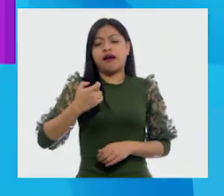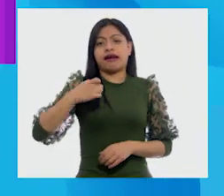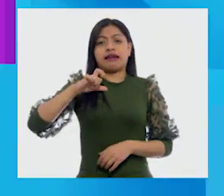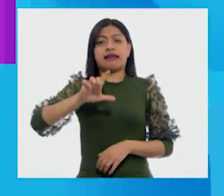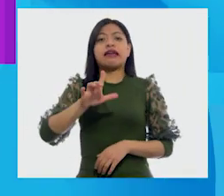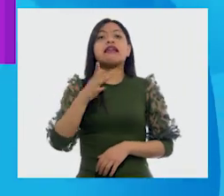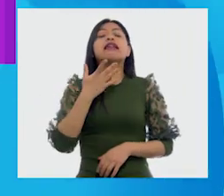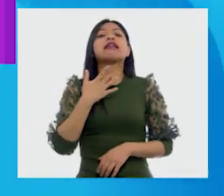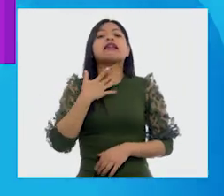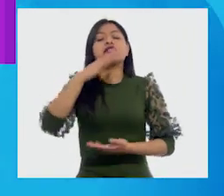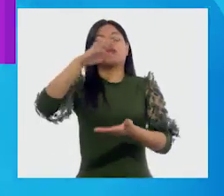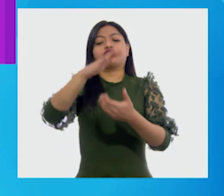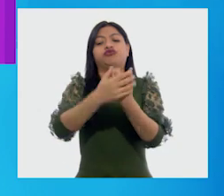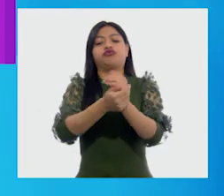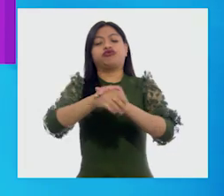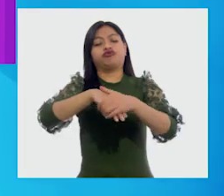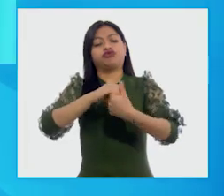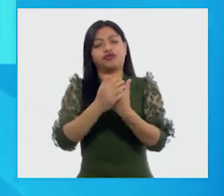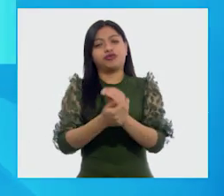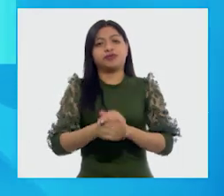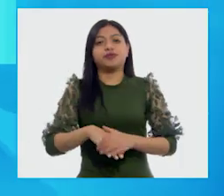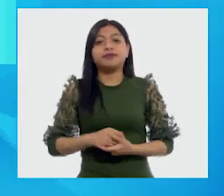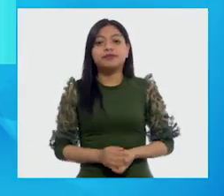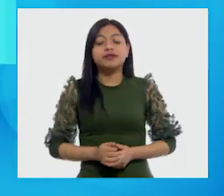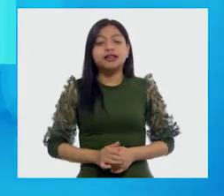desinfectante a base de agua y alcohol.